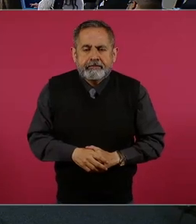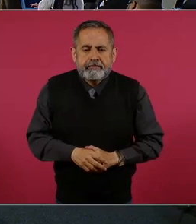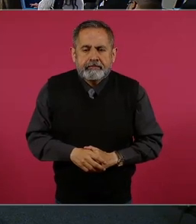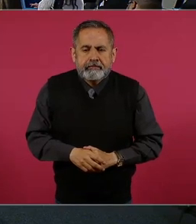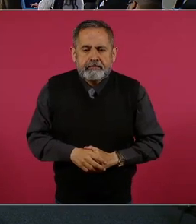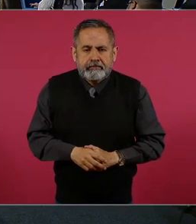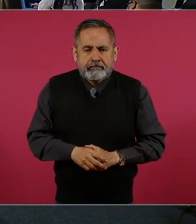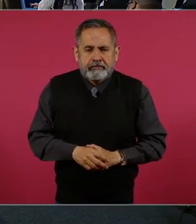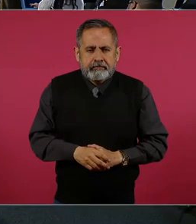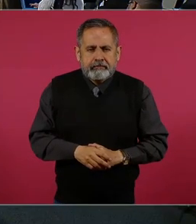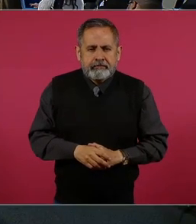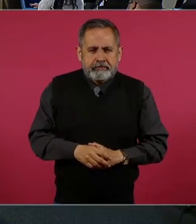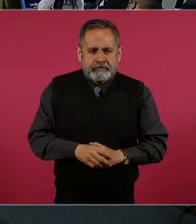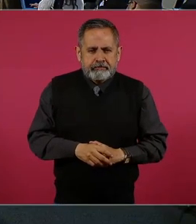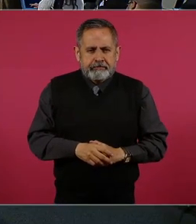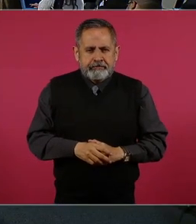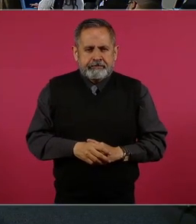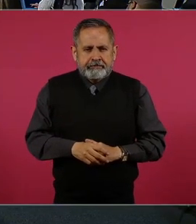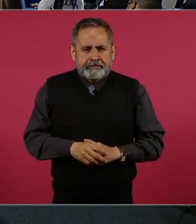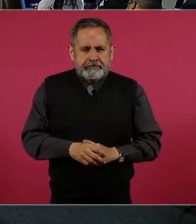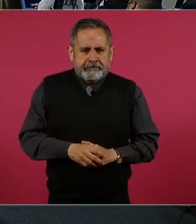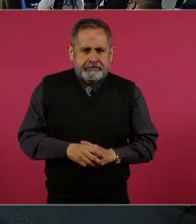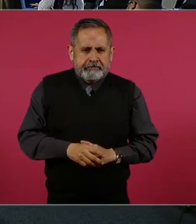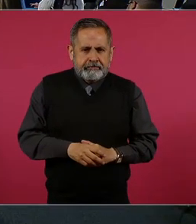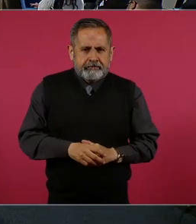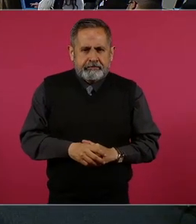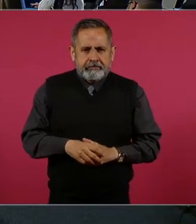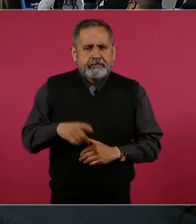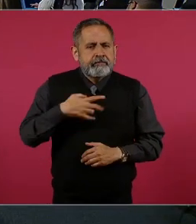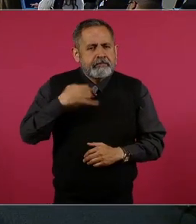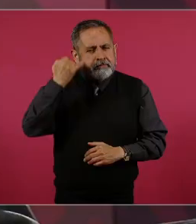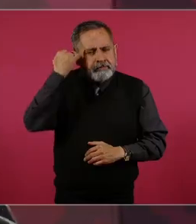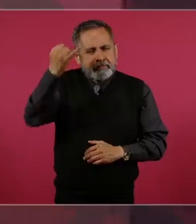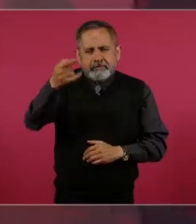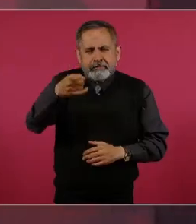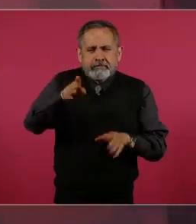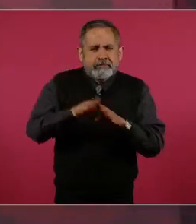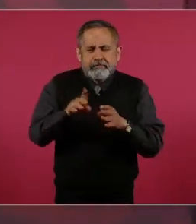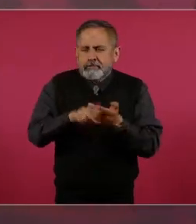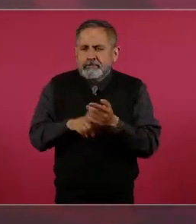cuánto se deja de cobrar